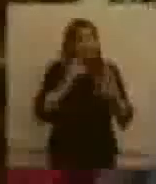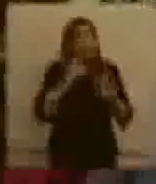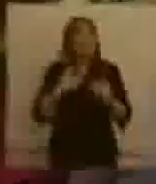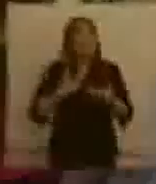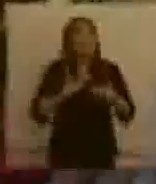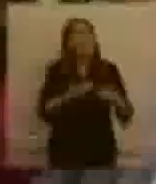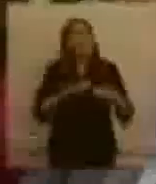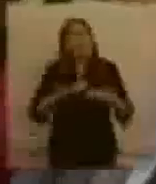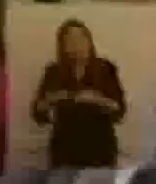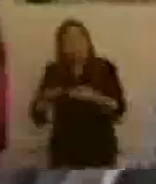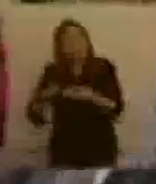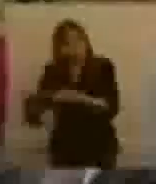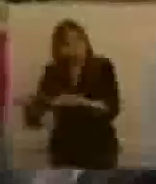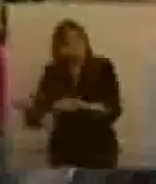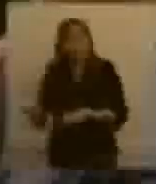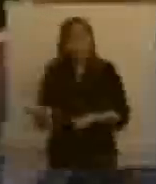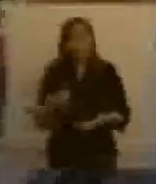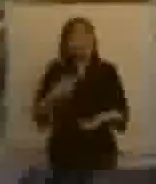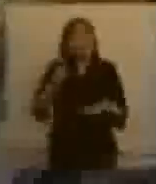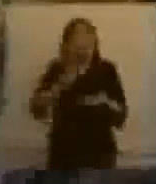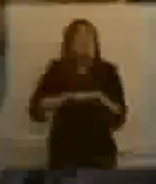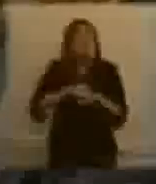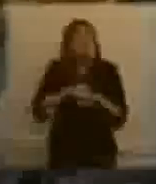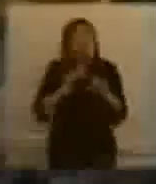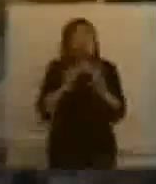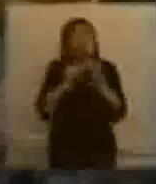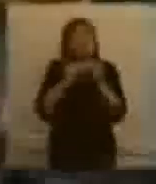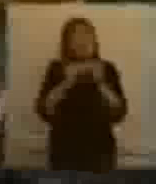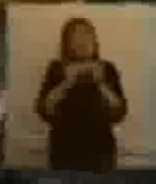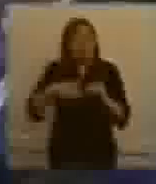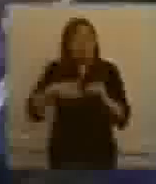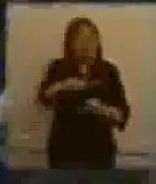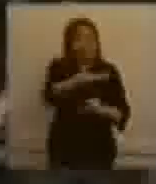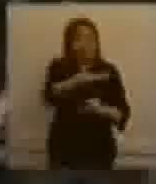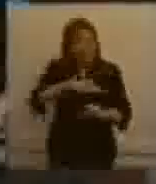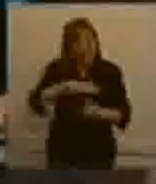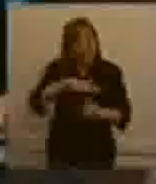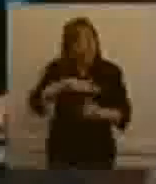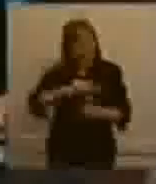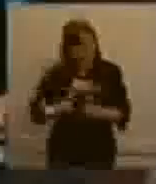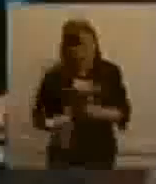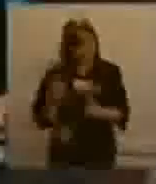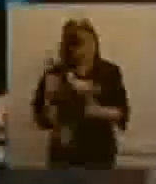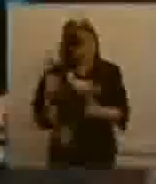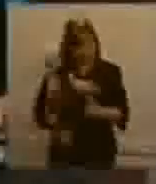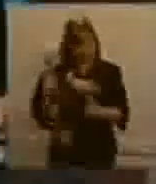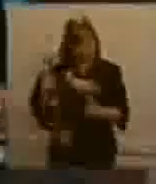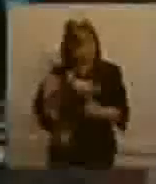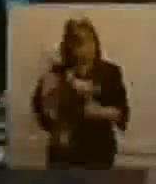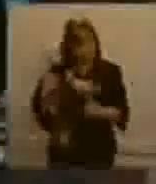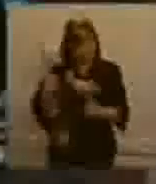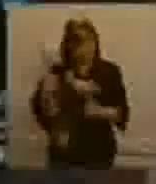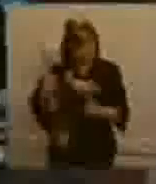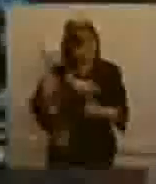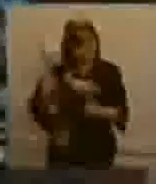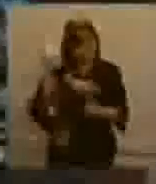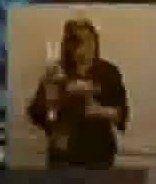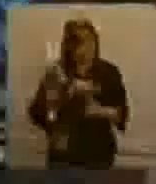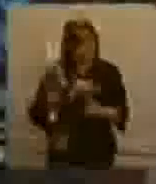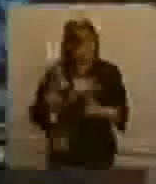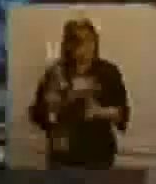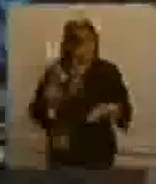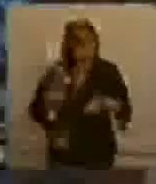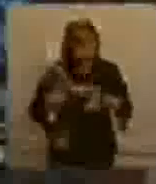sobre la situación de los pobladores y de la actividad económica como consecuencia de